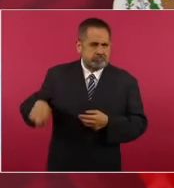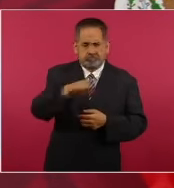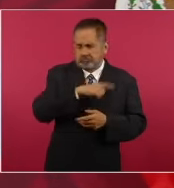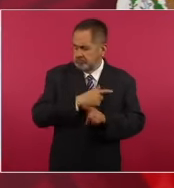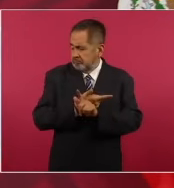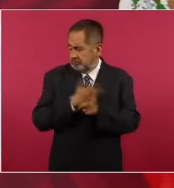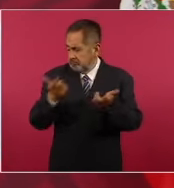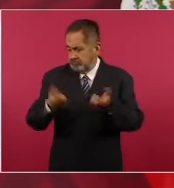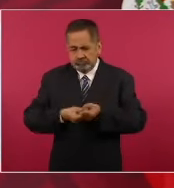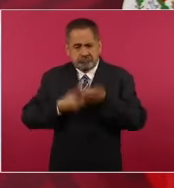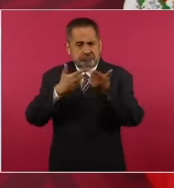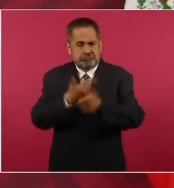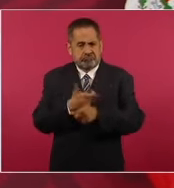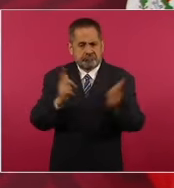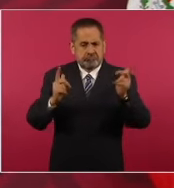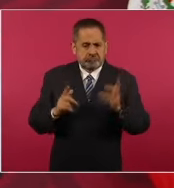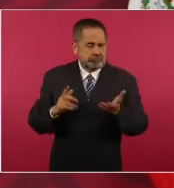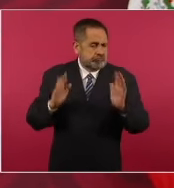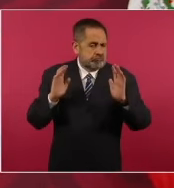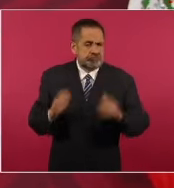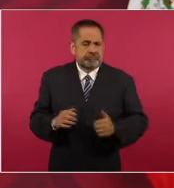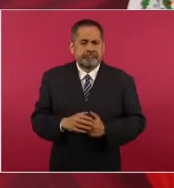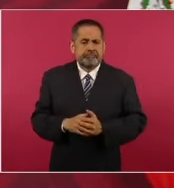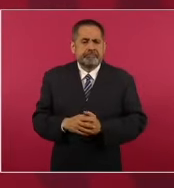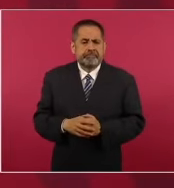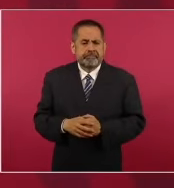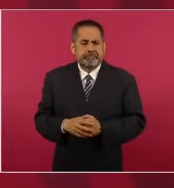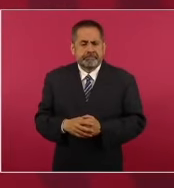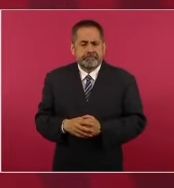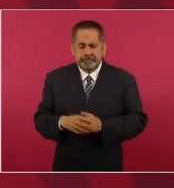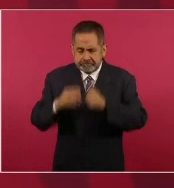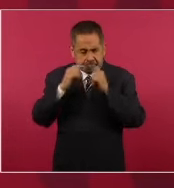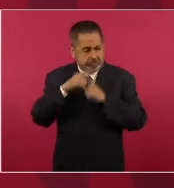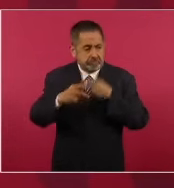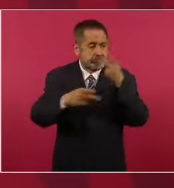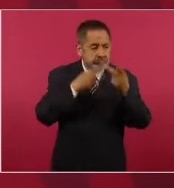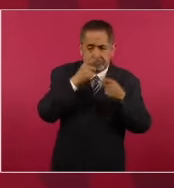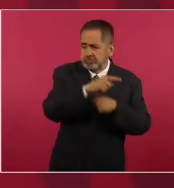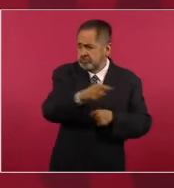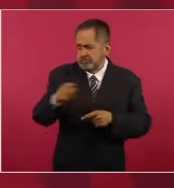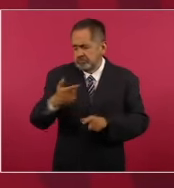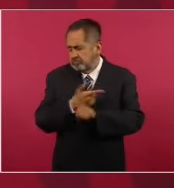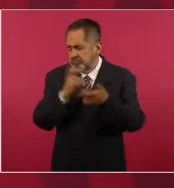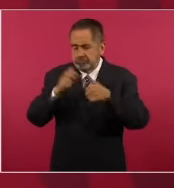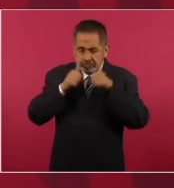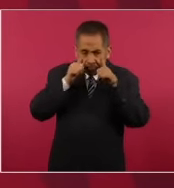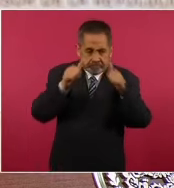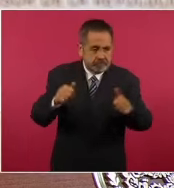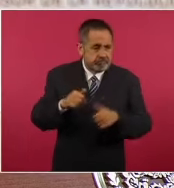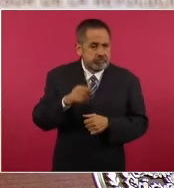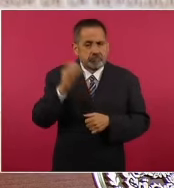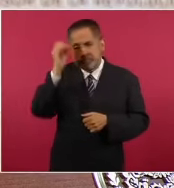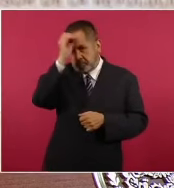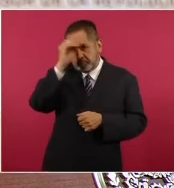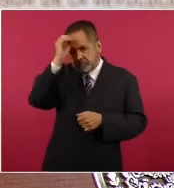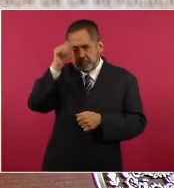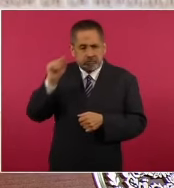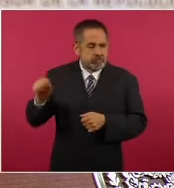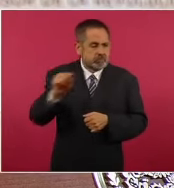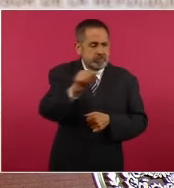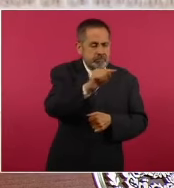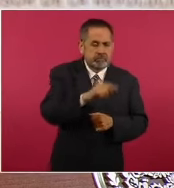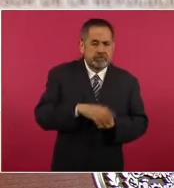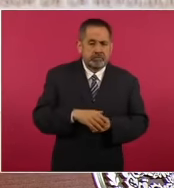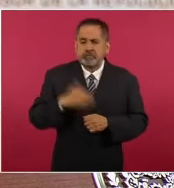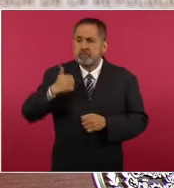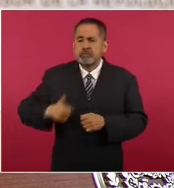escuchar a todos, todas las opiniones y definir